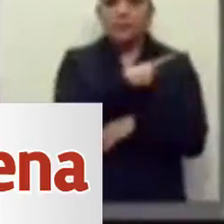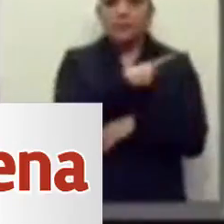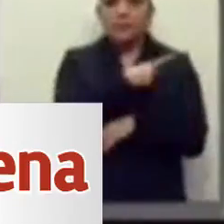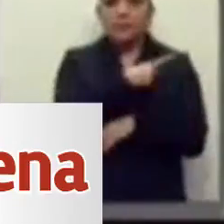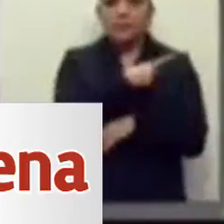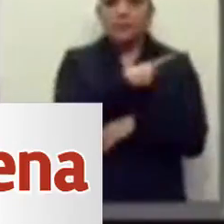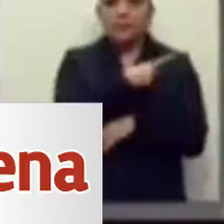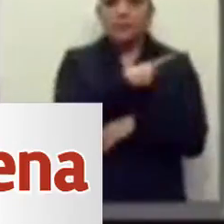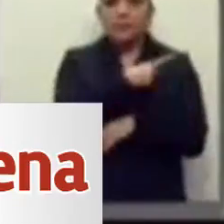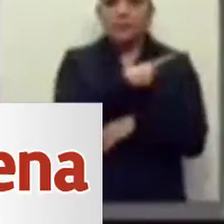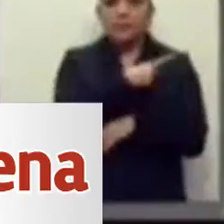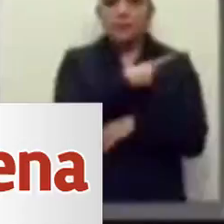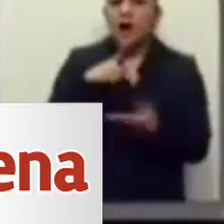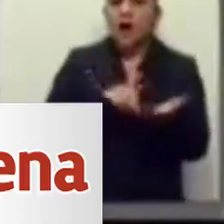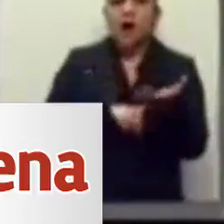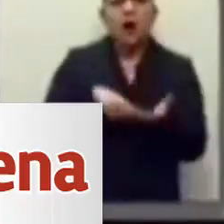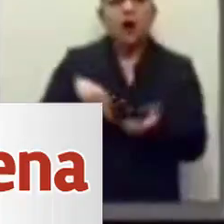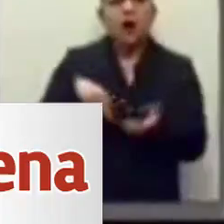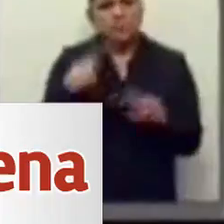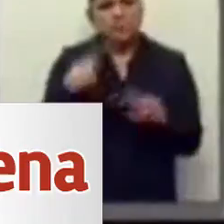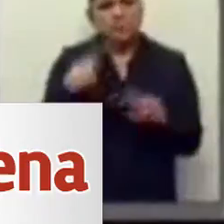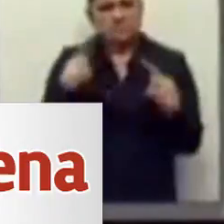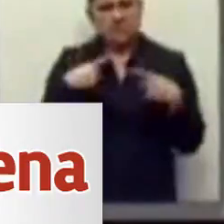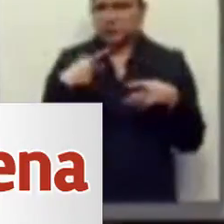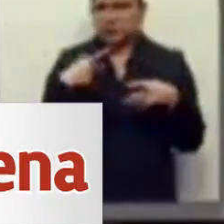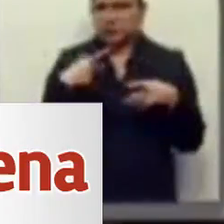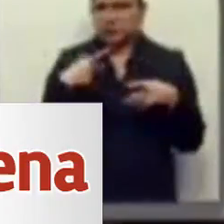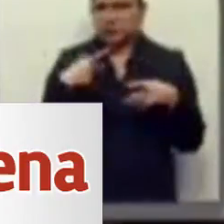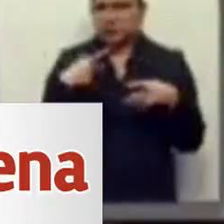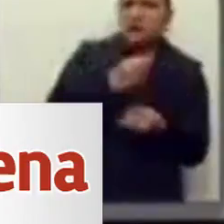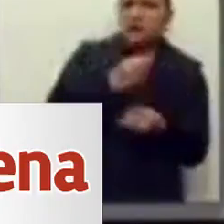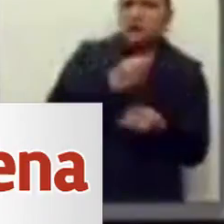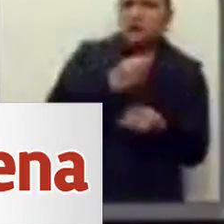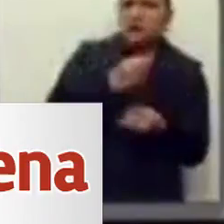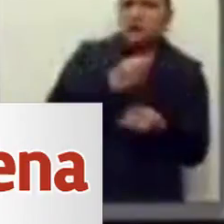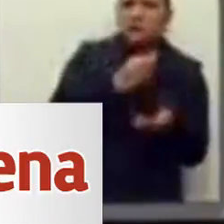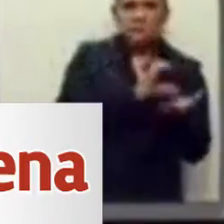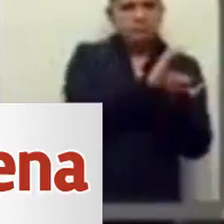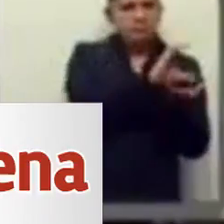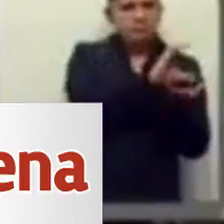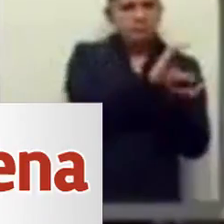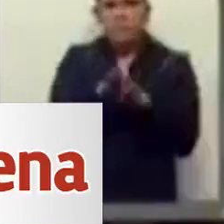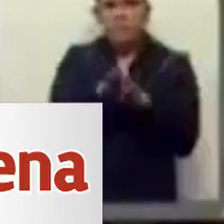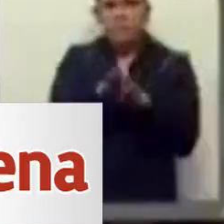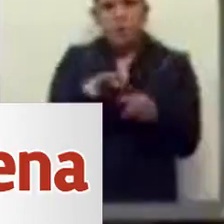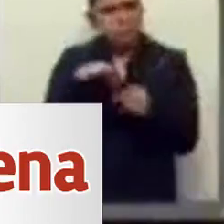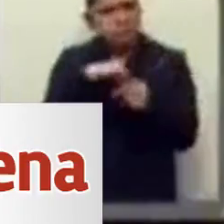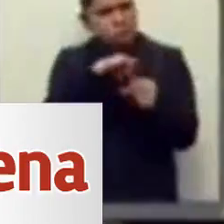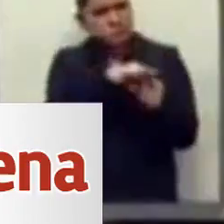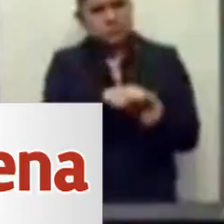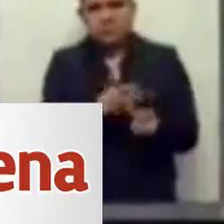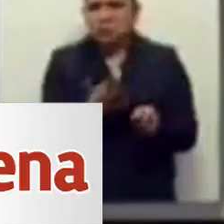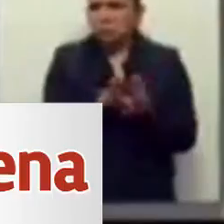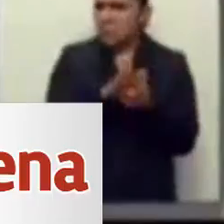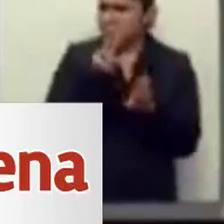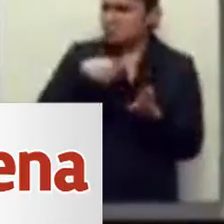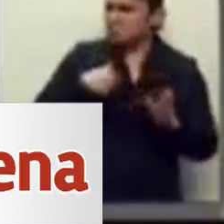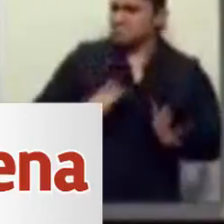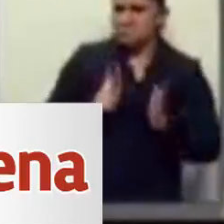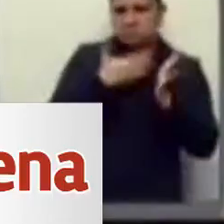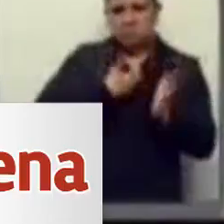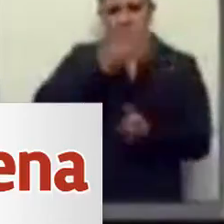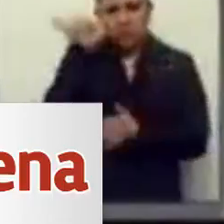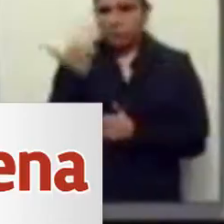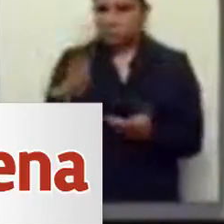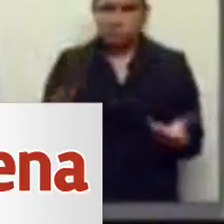aprobó el presupuesto pasado, como si hubiera habido una sorpresa. Tenemos que sí ser responsables en